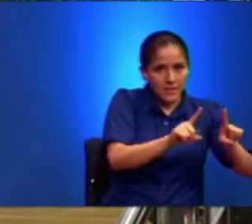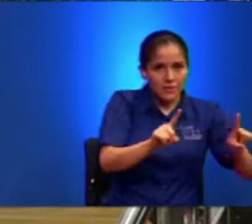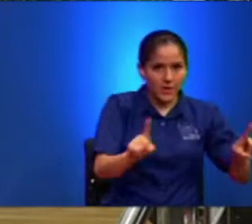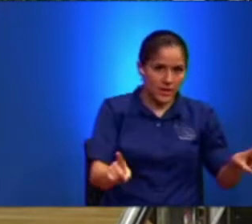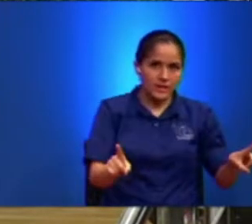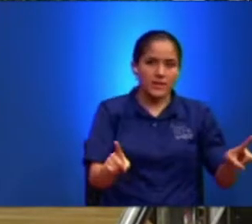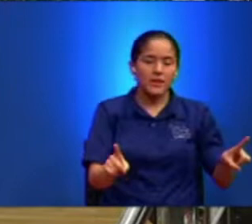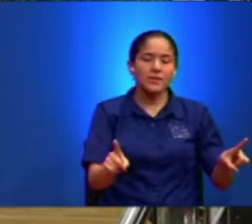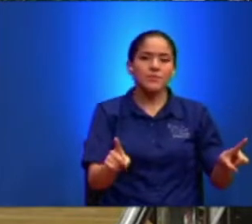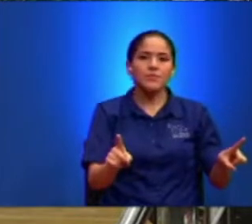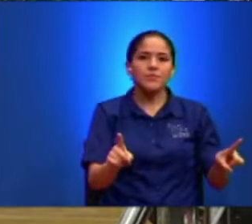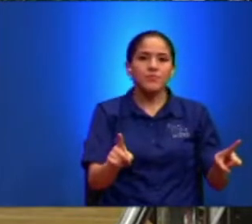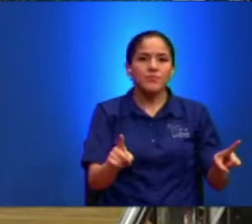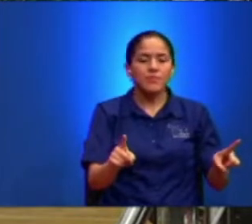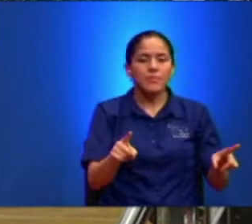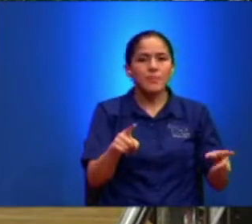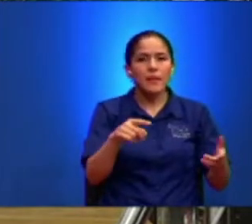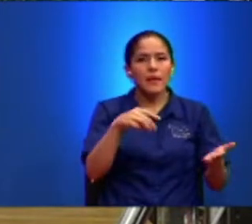que 16 ¿Verdad?